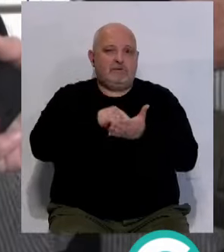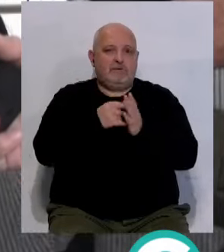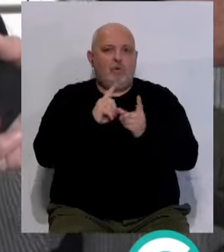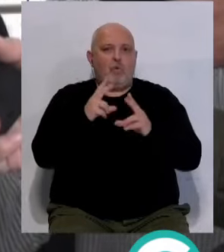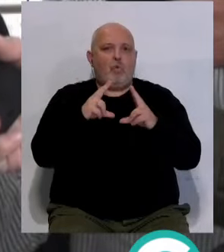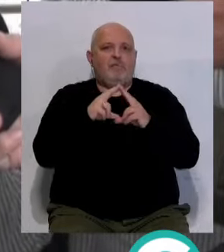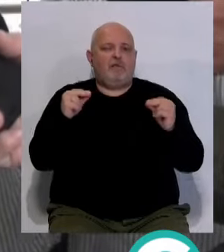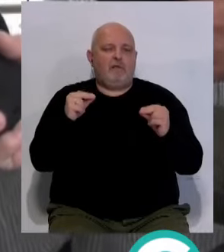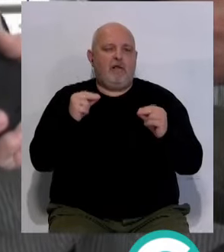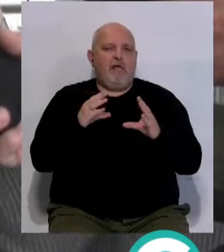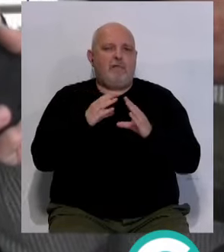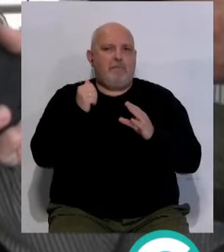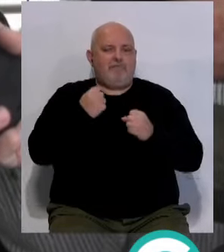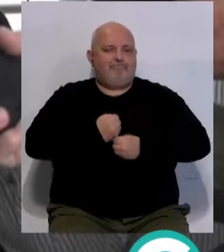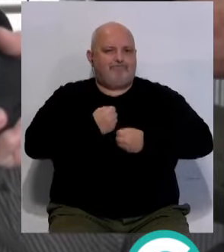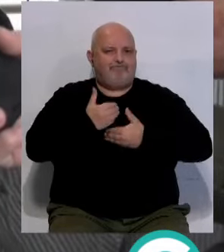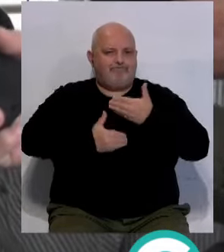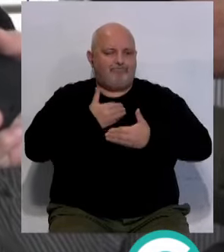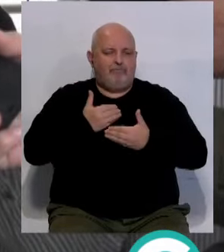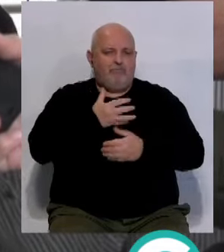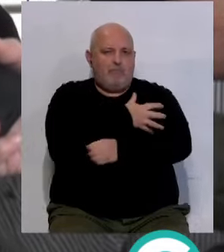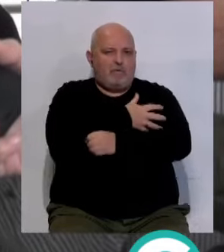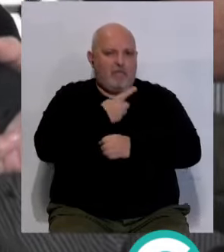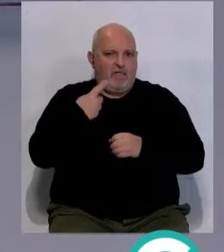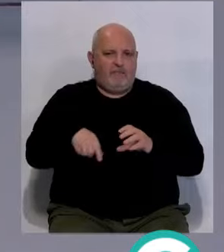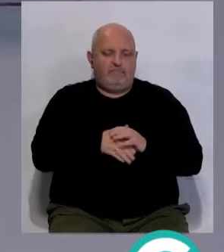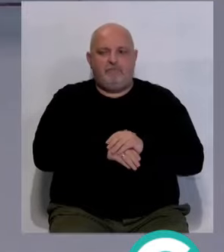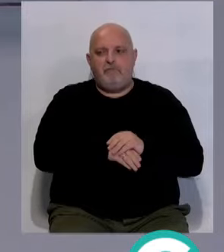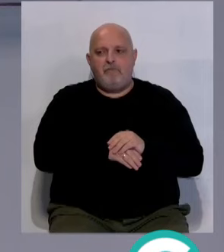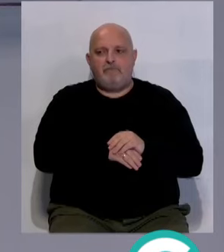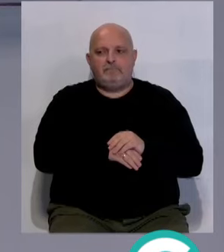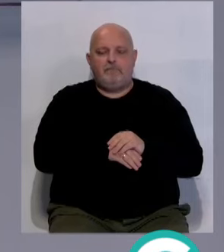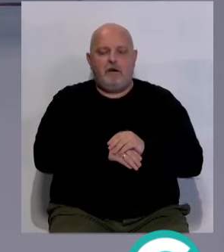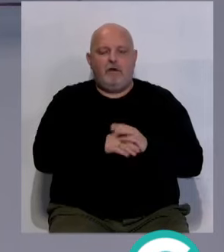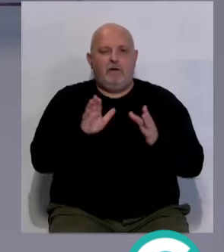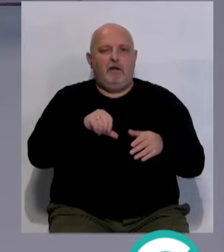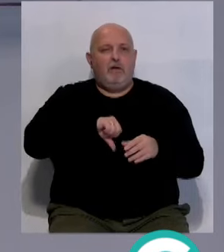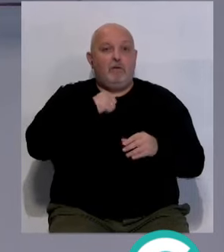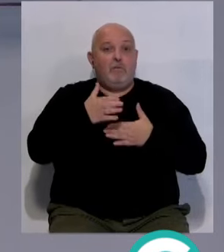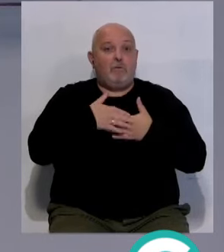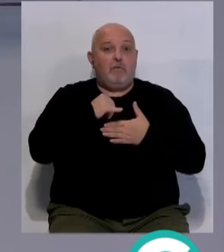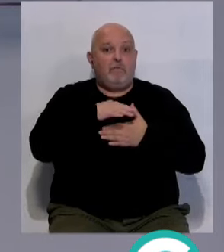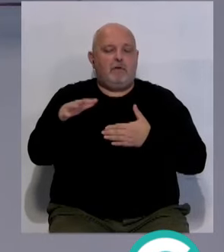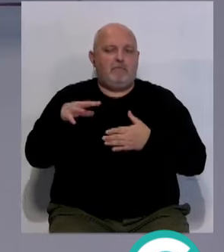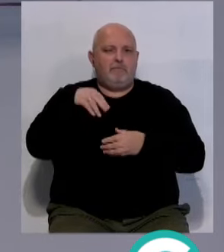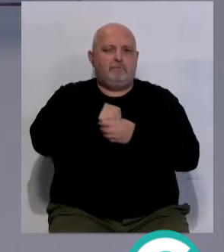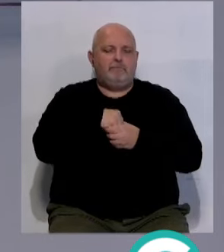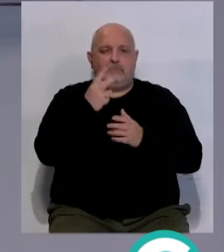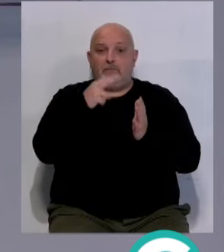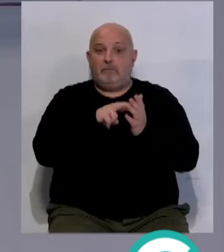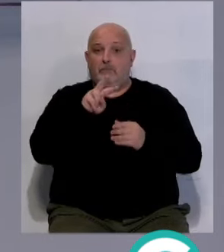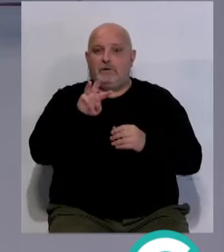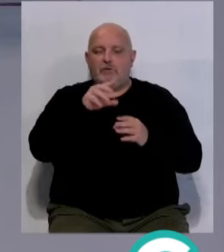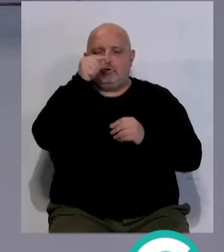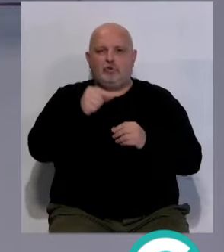universitario andaluz más fuerte, mucho más potente. El Hospital Puerta del Mar ha registrado en 2023